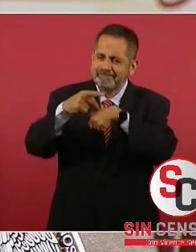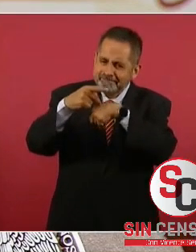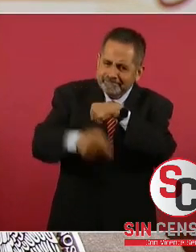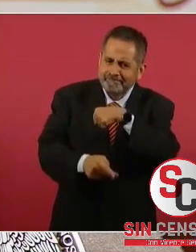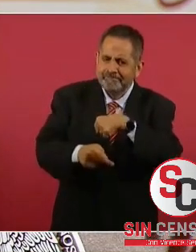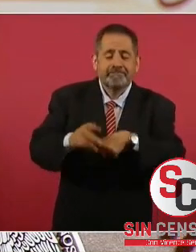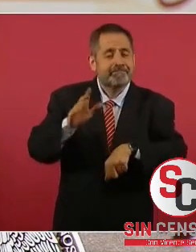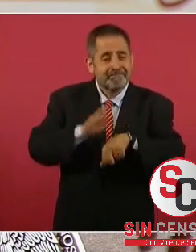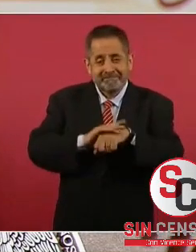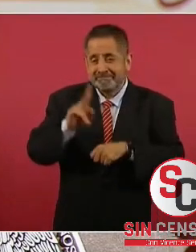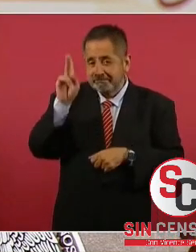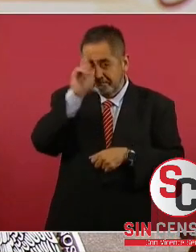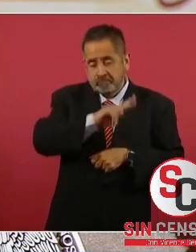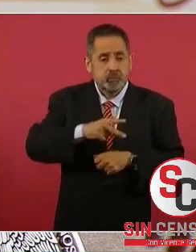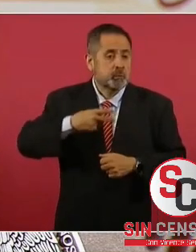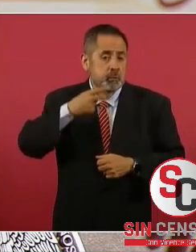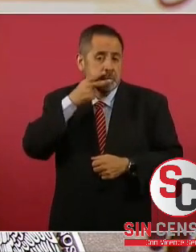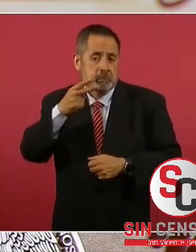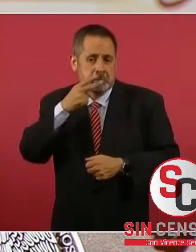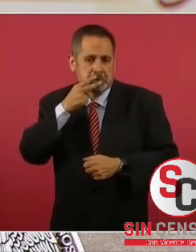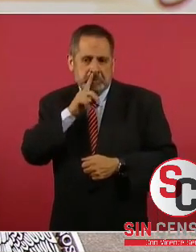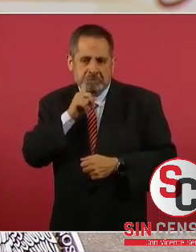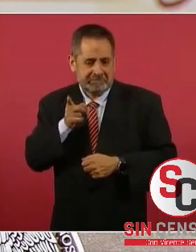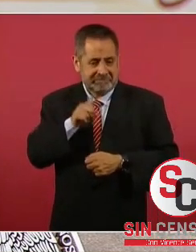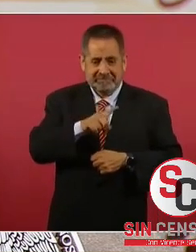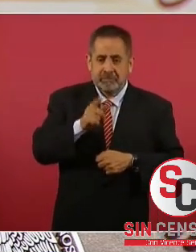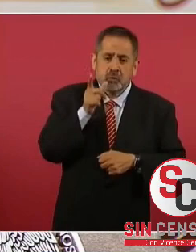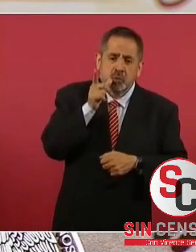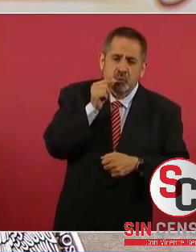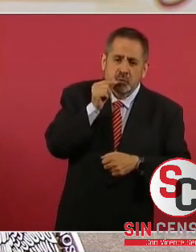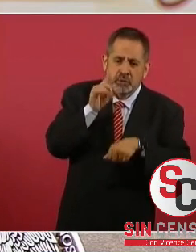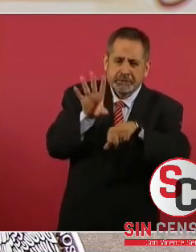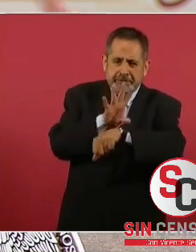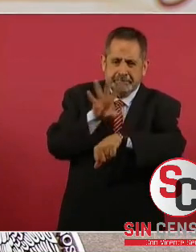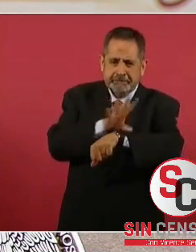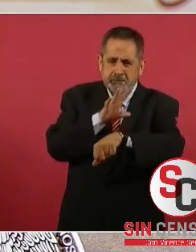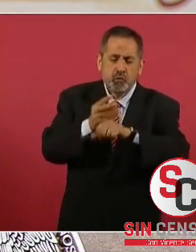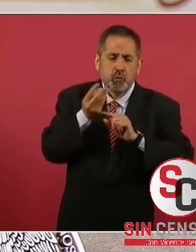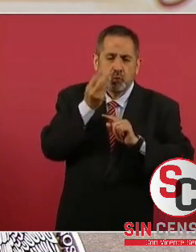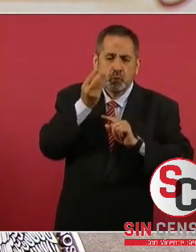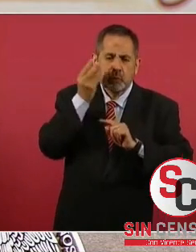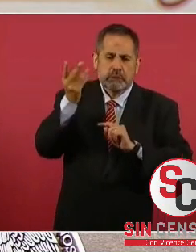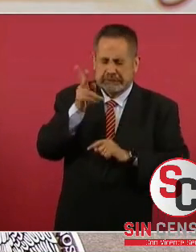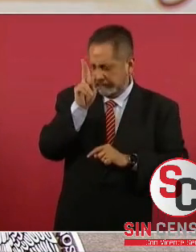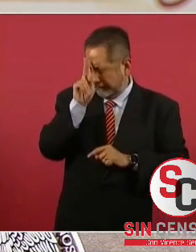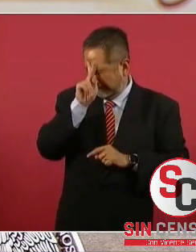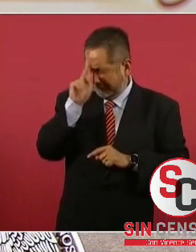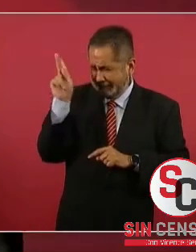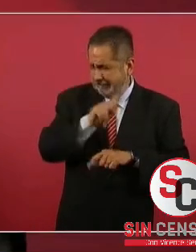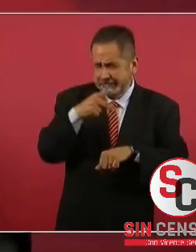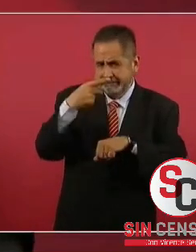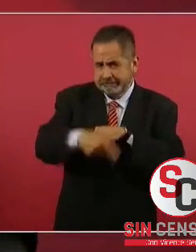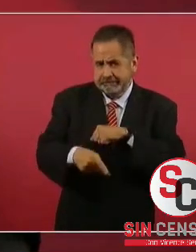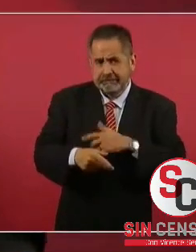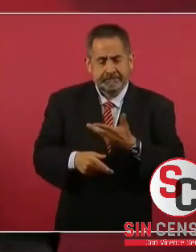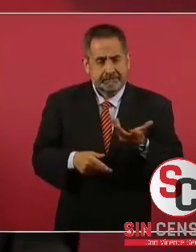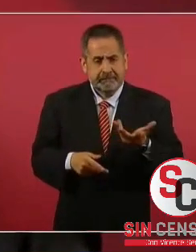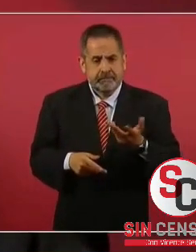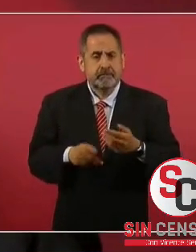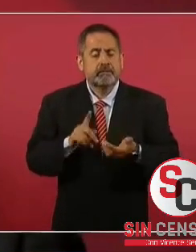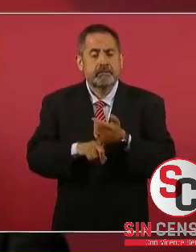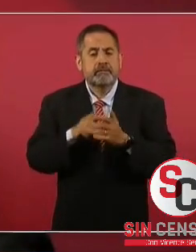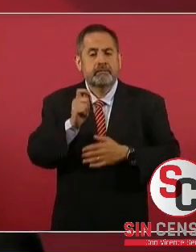tóxicas que los cigarrillos convencionales y otros productos del tabaco, que es completamente